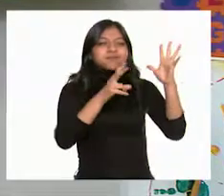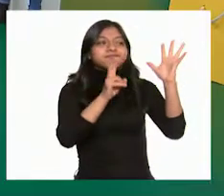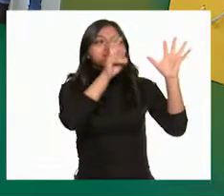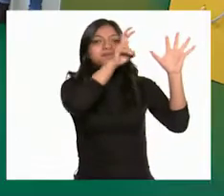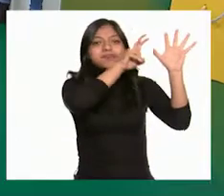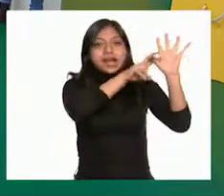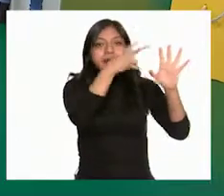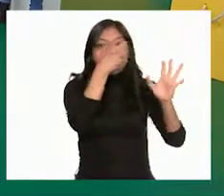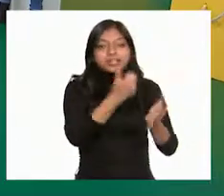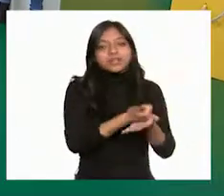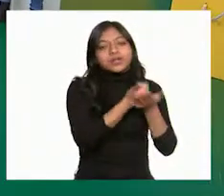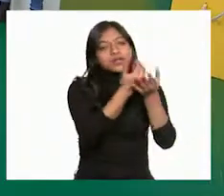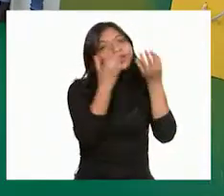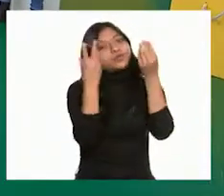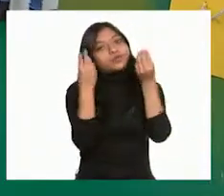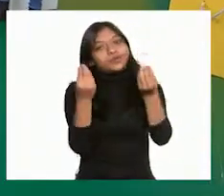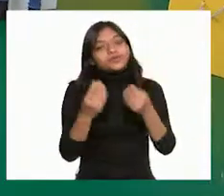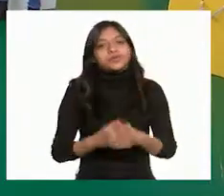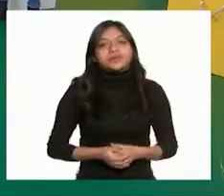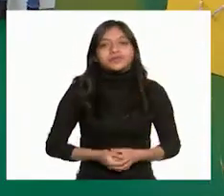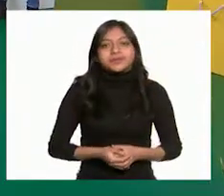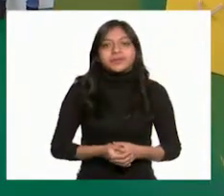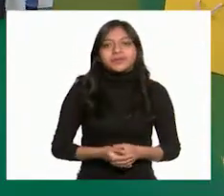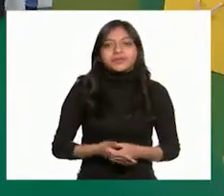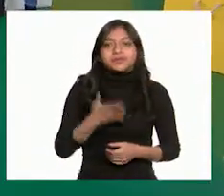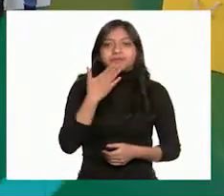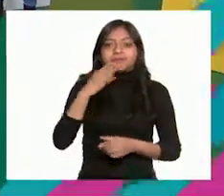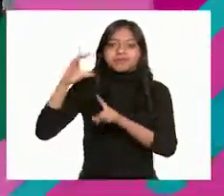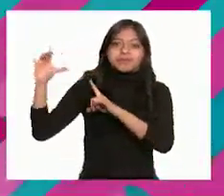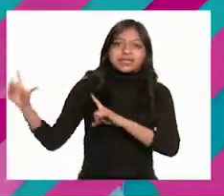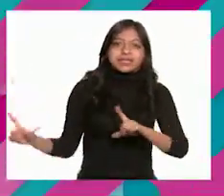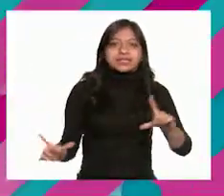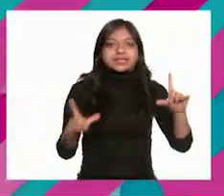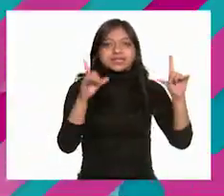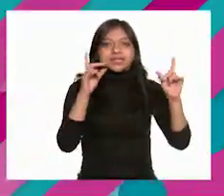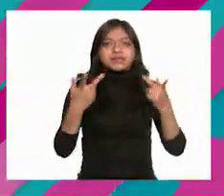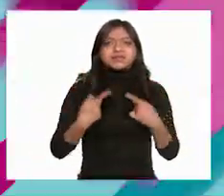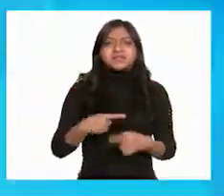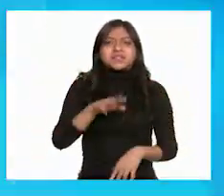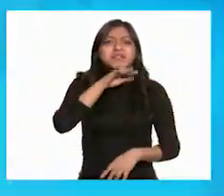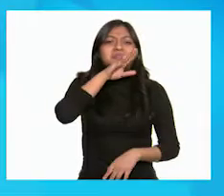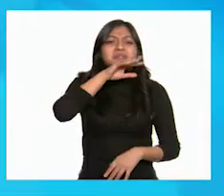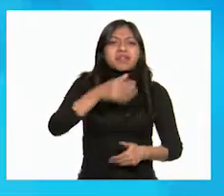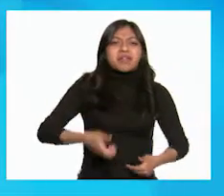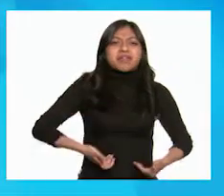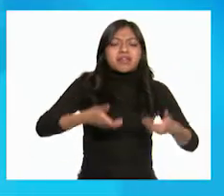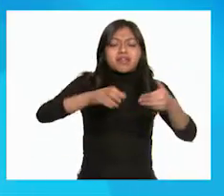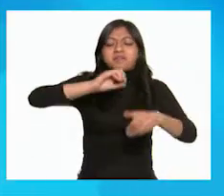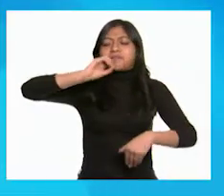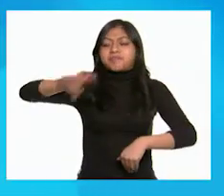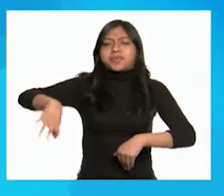gran acción. Así es, maña. La tercera imagen. Una persona tira basura en la calle.